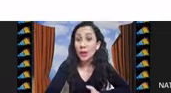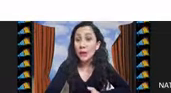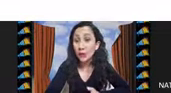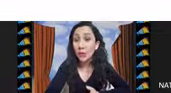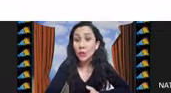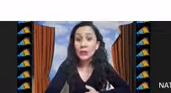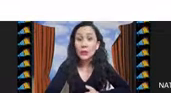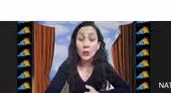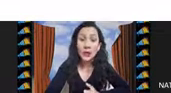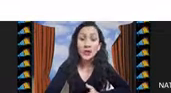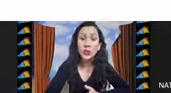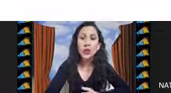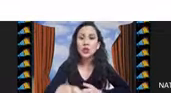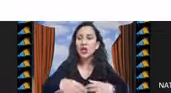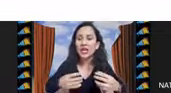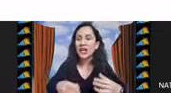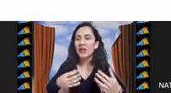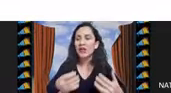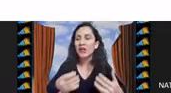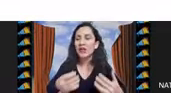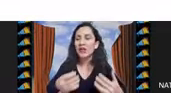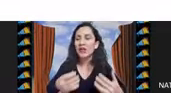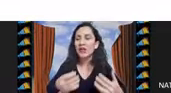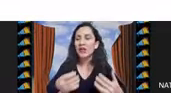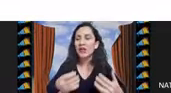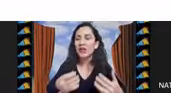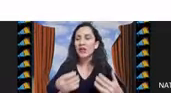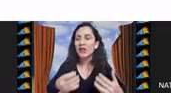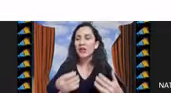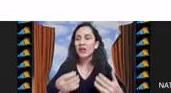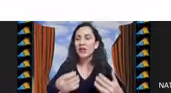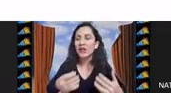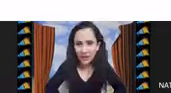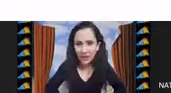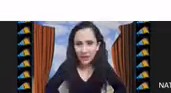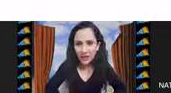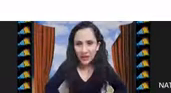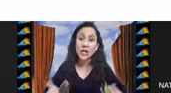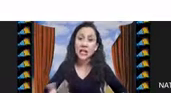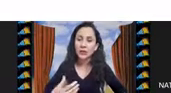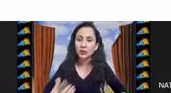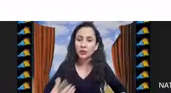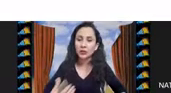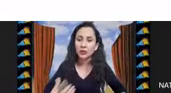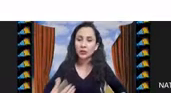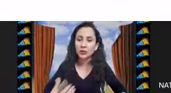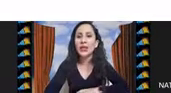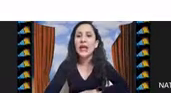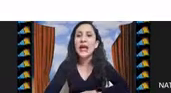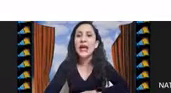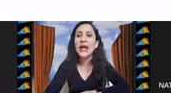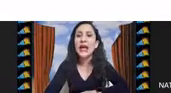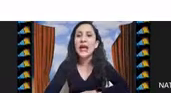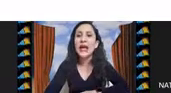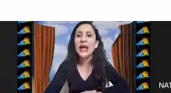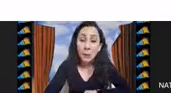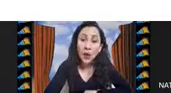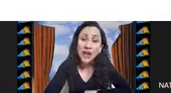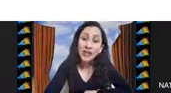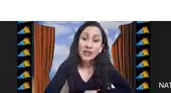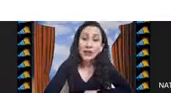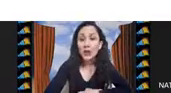asociado, solamente un peso. Es un peso y yo quiero necesito guardar todos los objetos, no nada más un subconjunto de ellos.